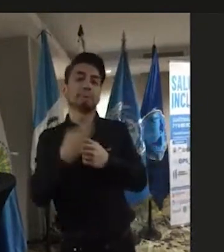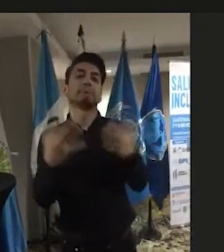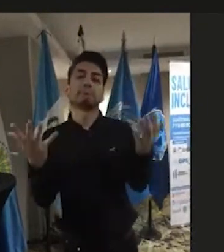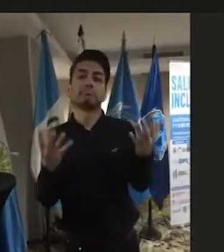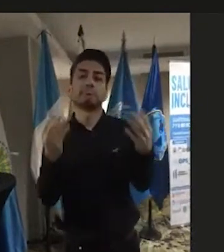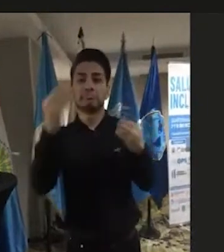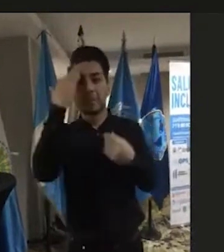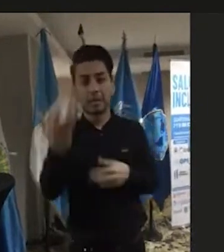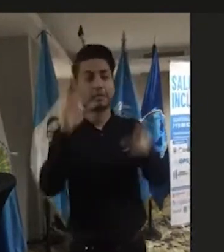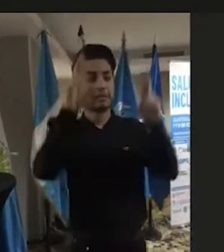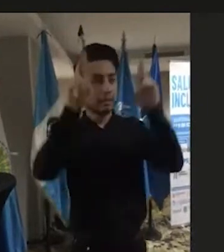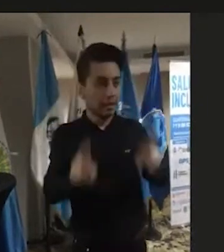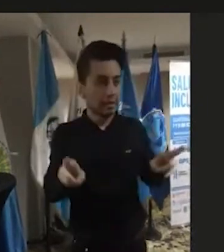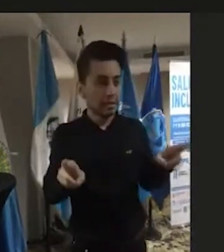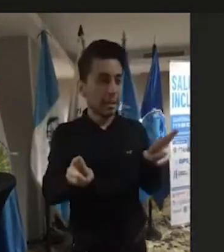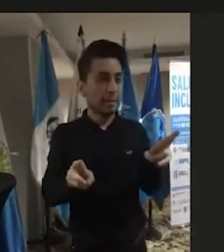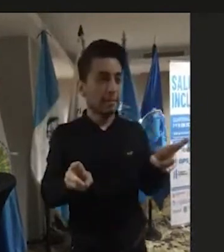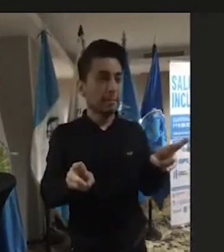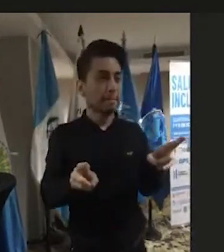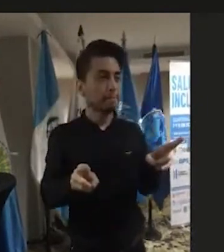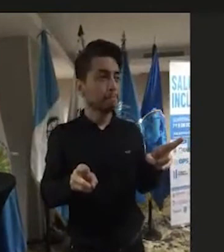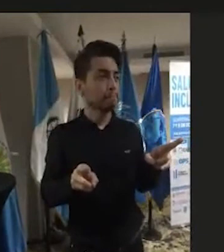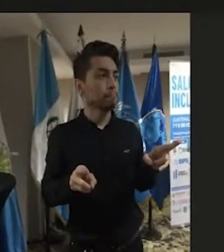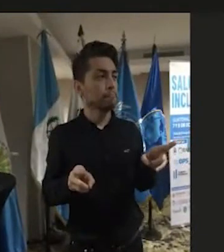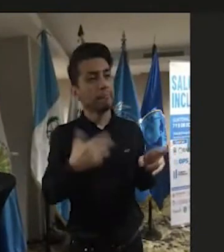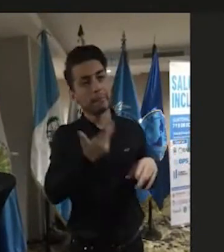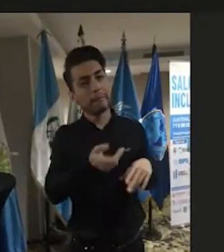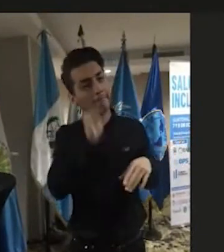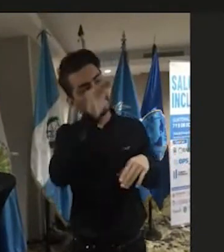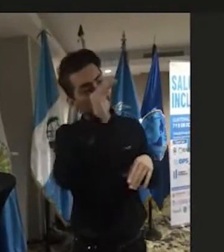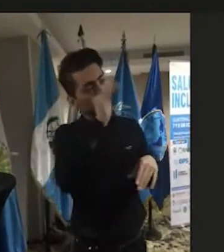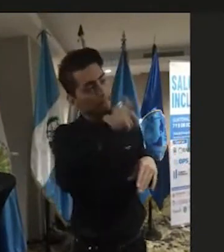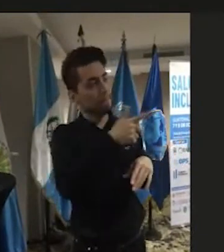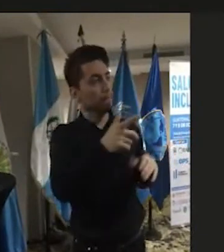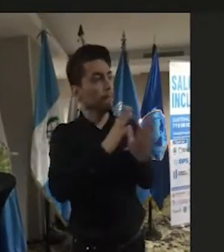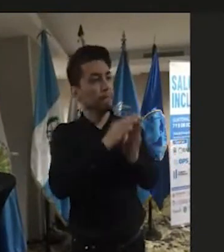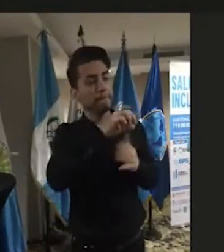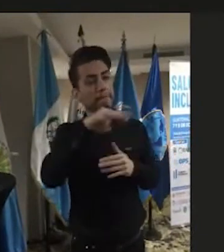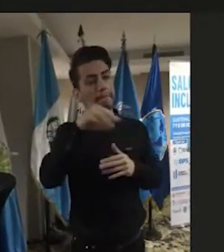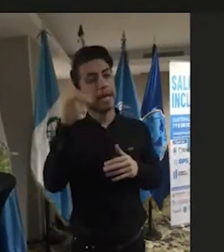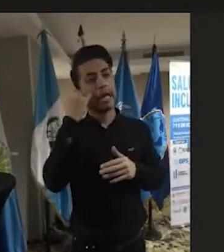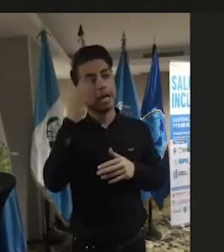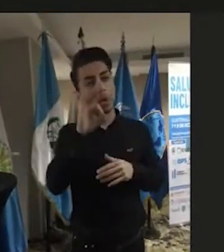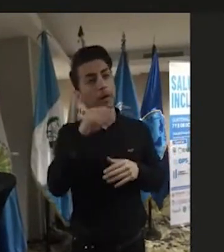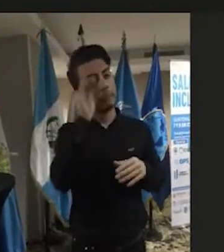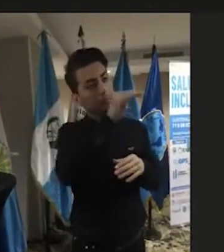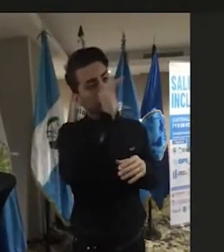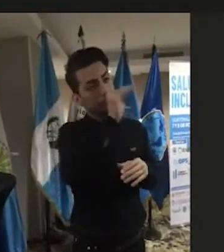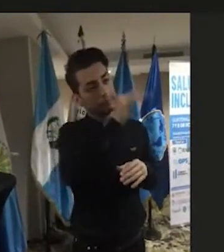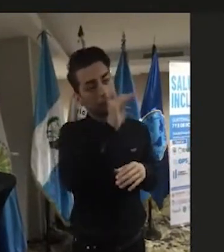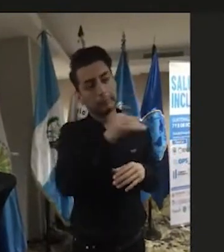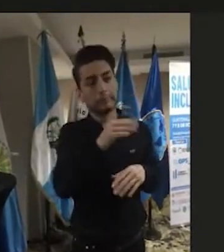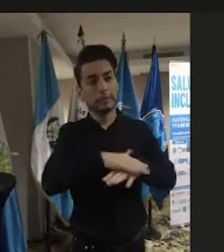el agradecimiento a Rialis y Mario te seguiremos molestando nos pusiste en el camino y ahora no sé qué va a pasar